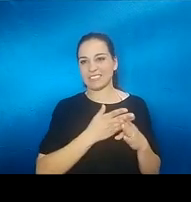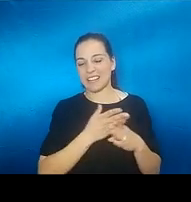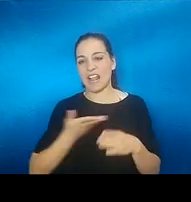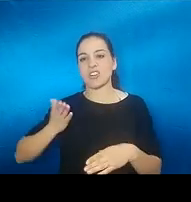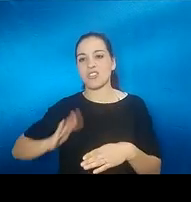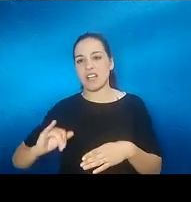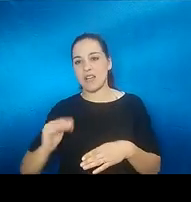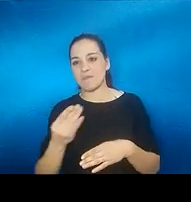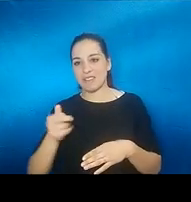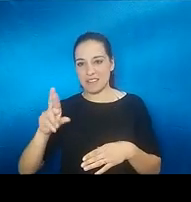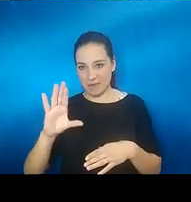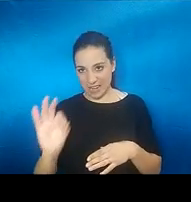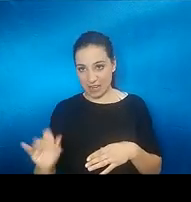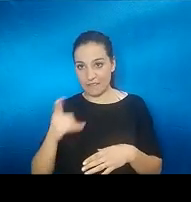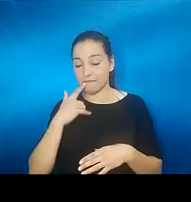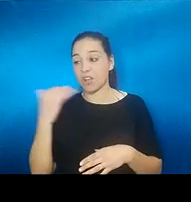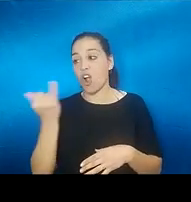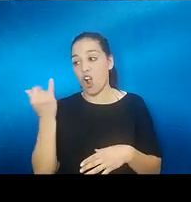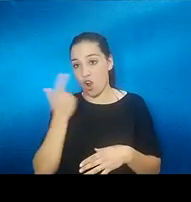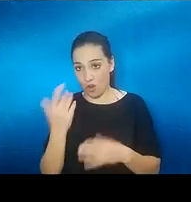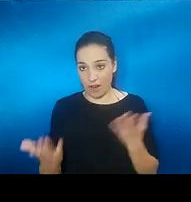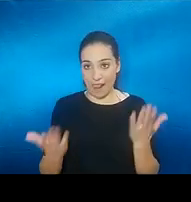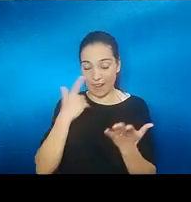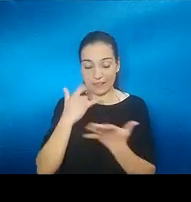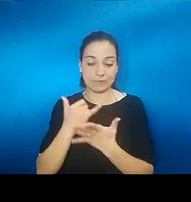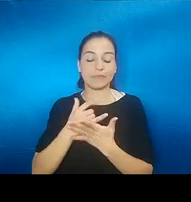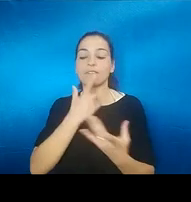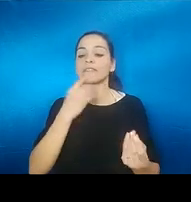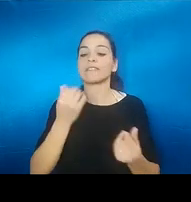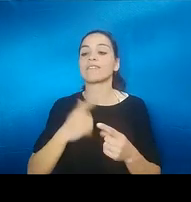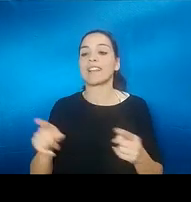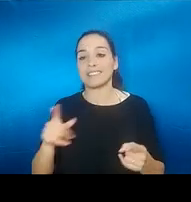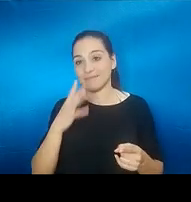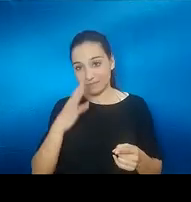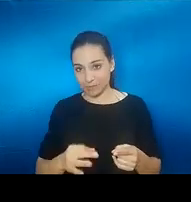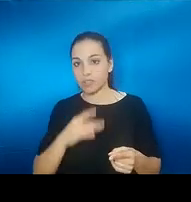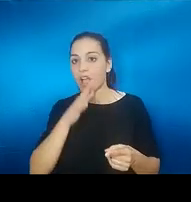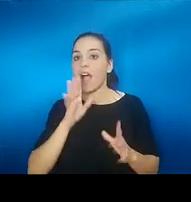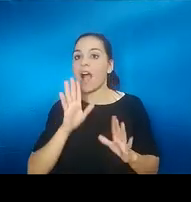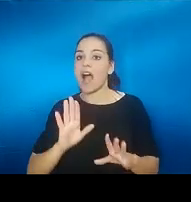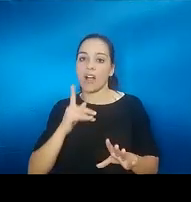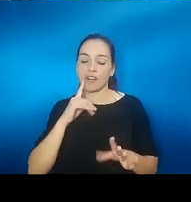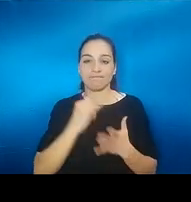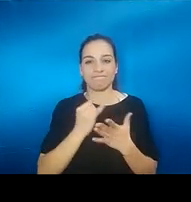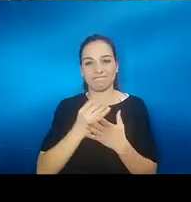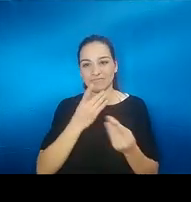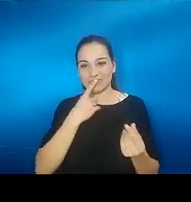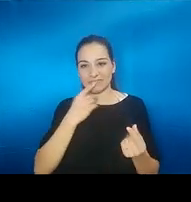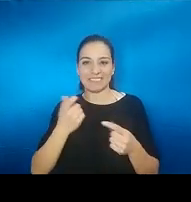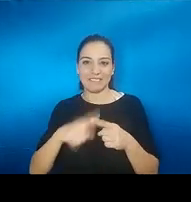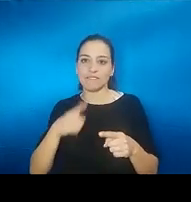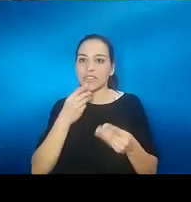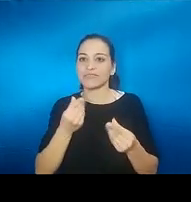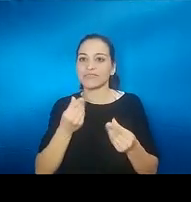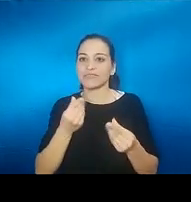bolsillo te diría que ojalá hubiera sido así porque yo lo distingo perfectamente puede que sea por texturas por